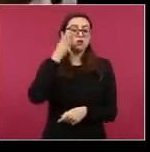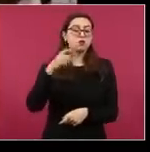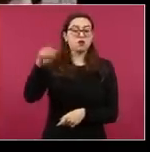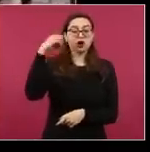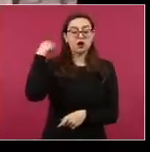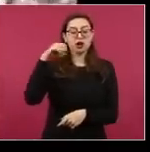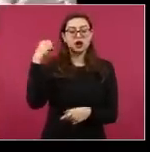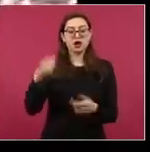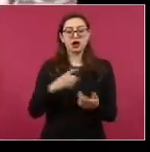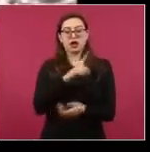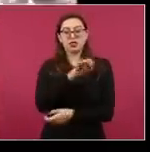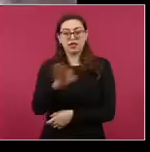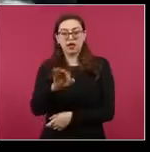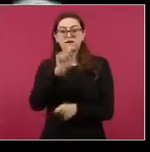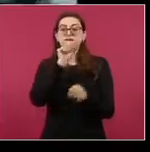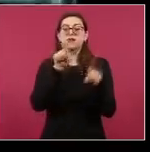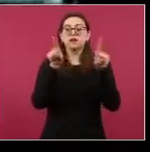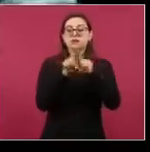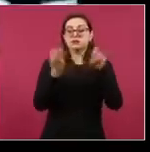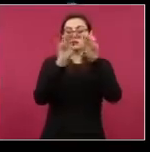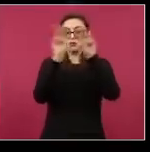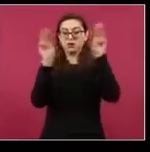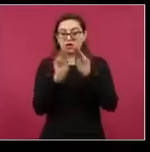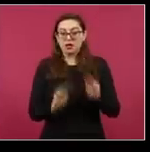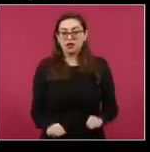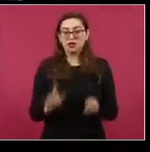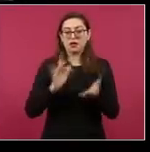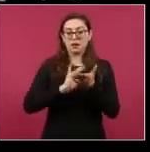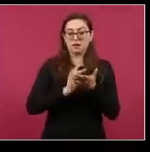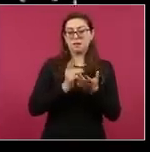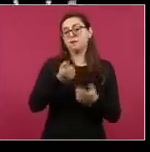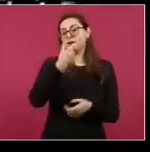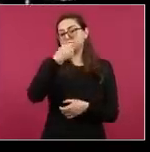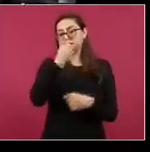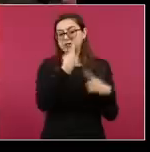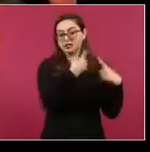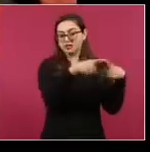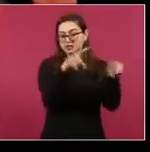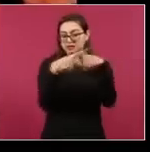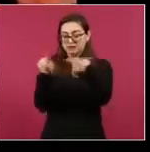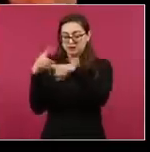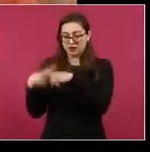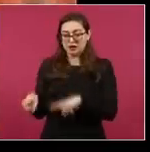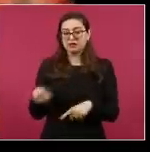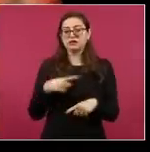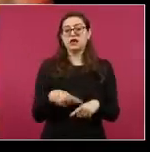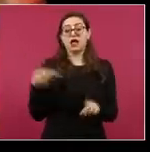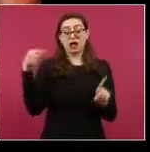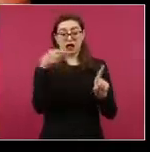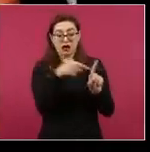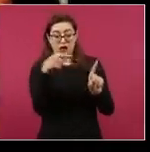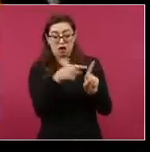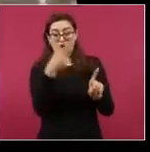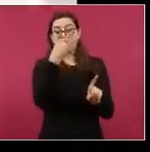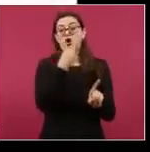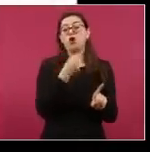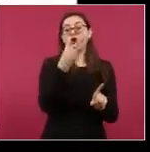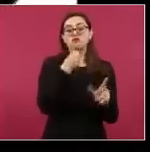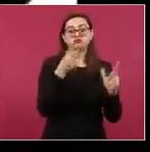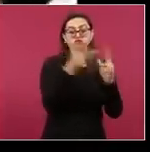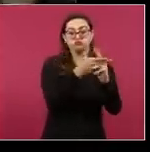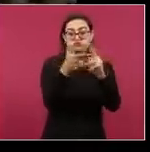metropolitana, y la entrada de cocaína y metanfetaminas vía el aeropuerto del Distrito Federal. Además, se le atribuyen asesinatos violentos.